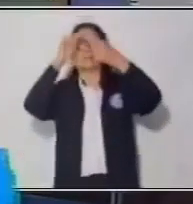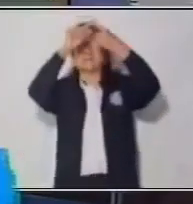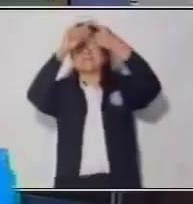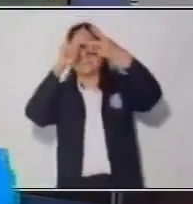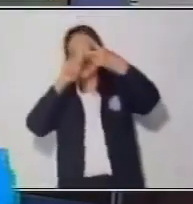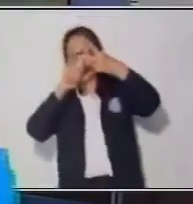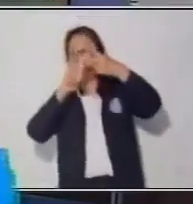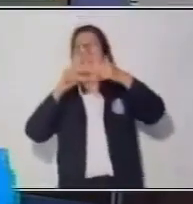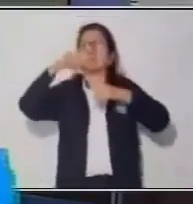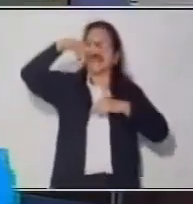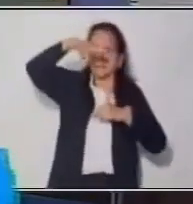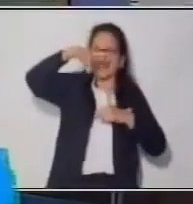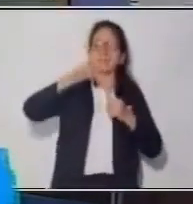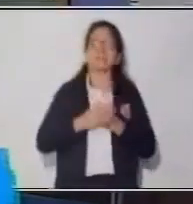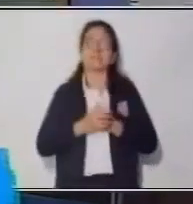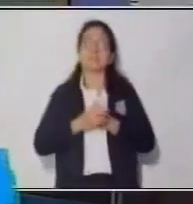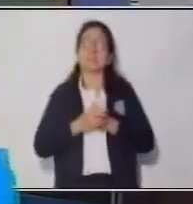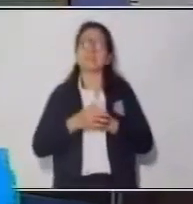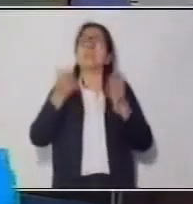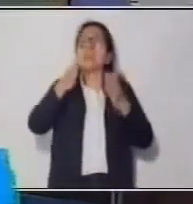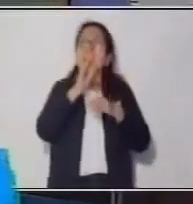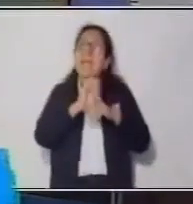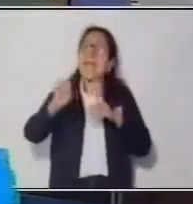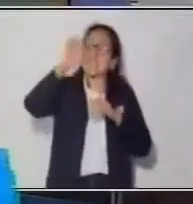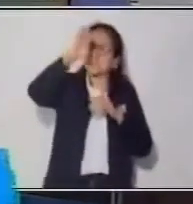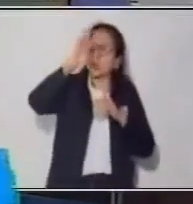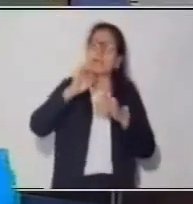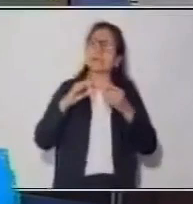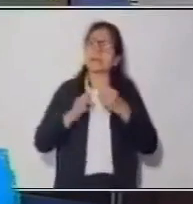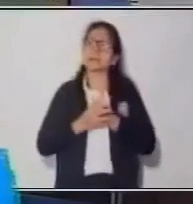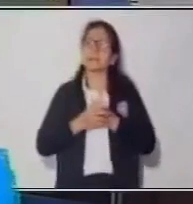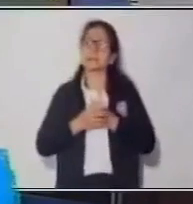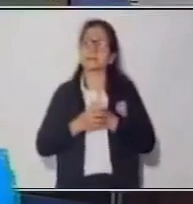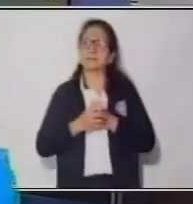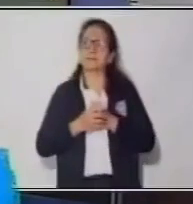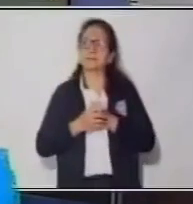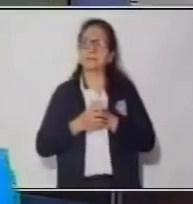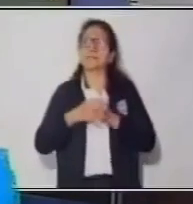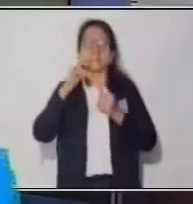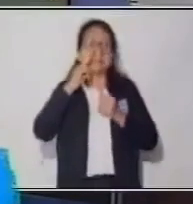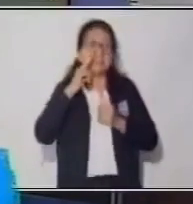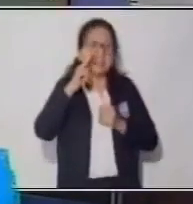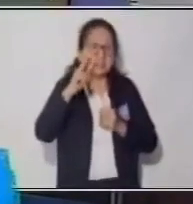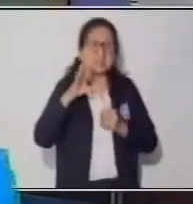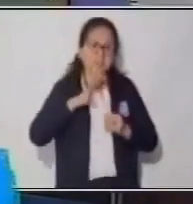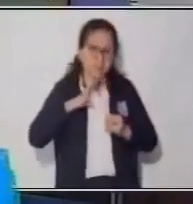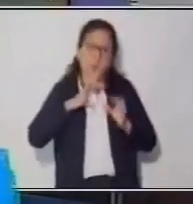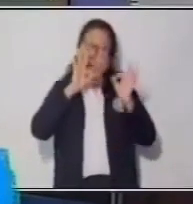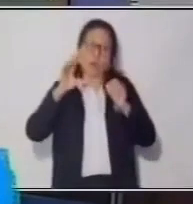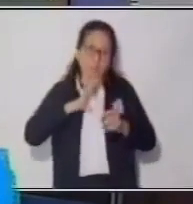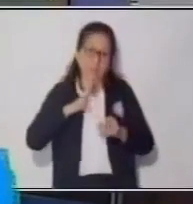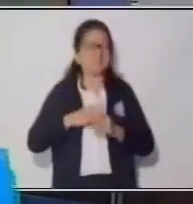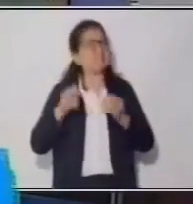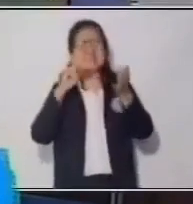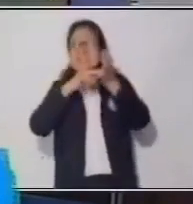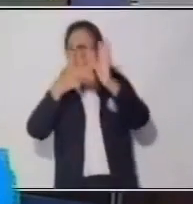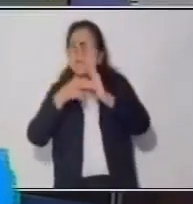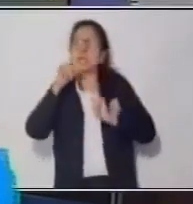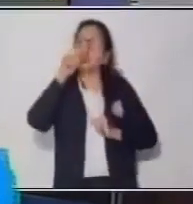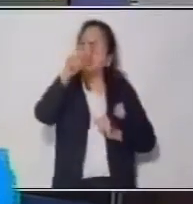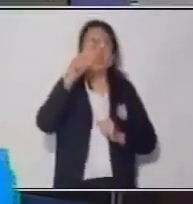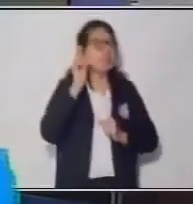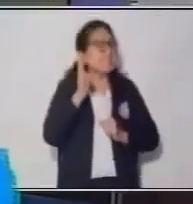comunes y elevados al menor exponente con el que aparece. ¿Qué quiere decir? Que tú,